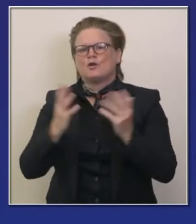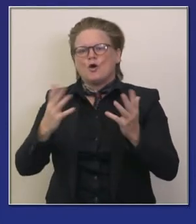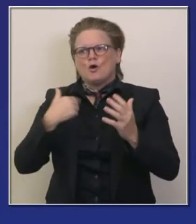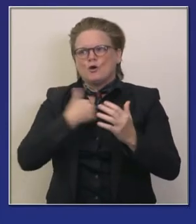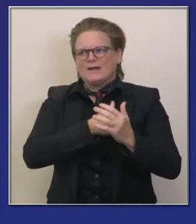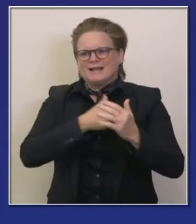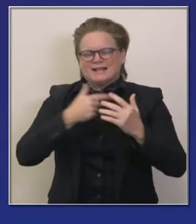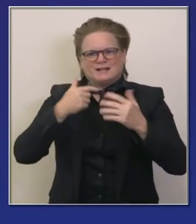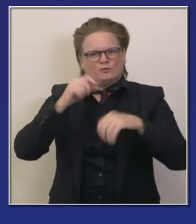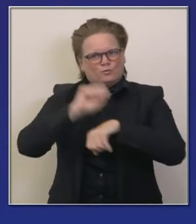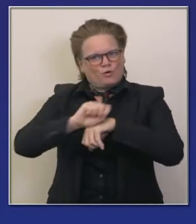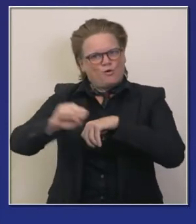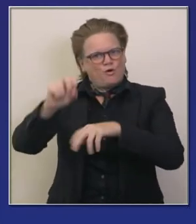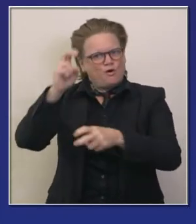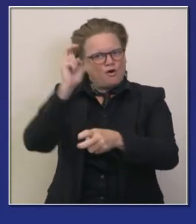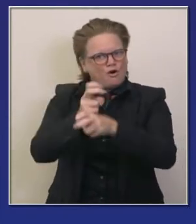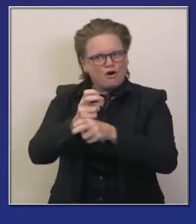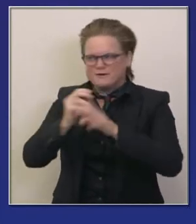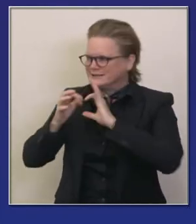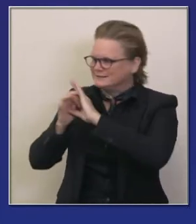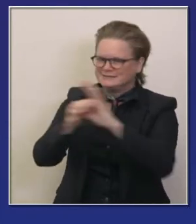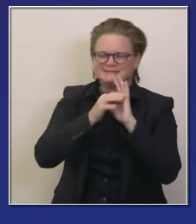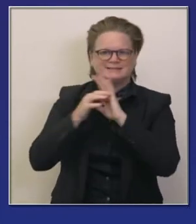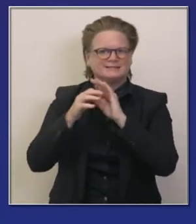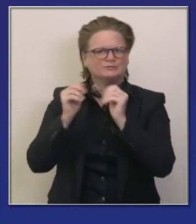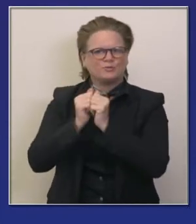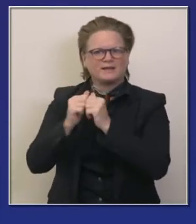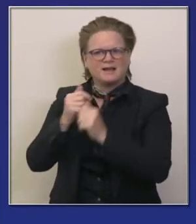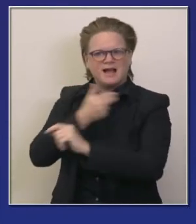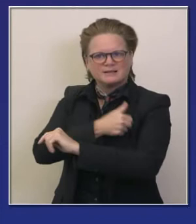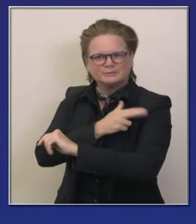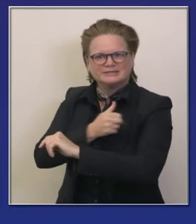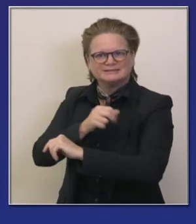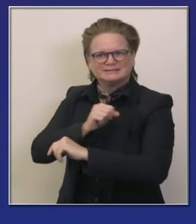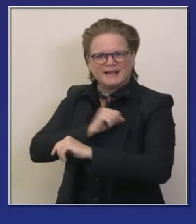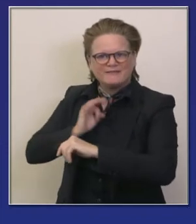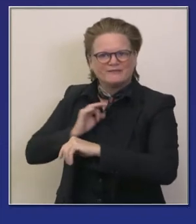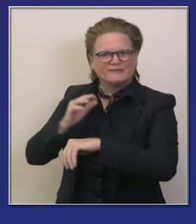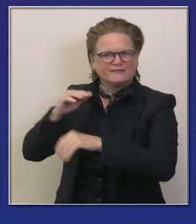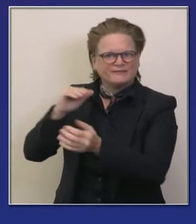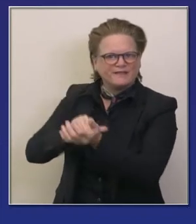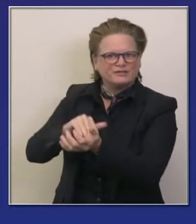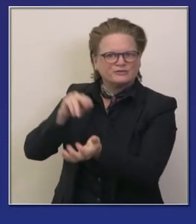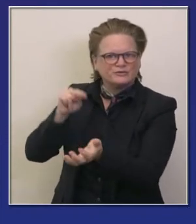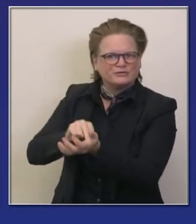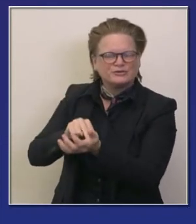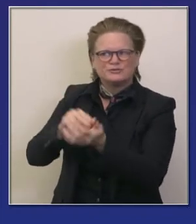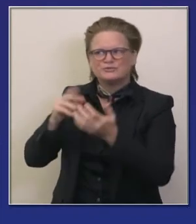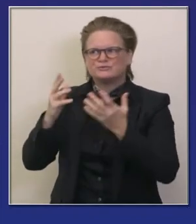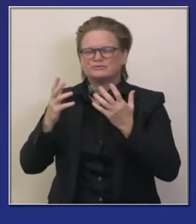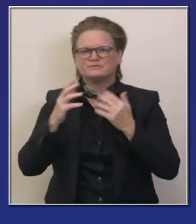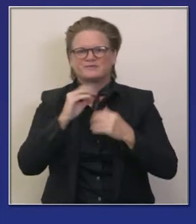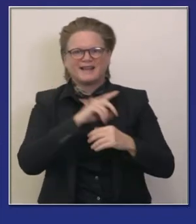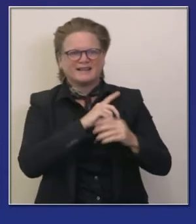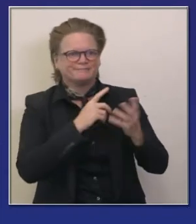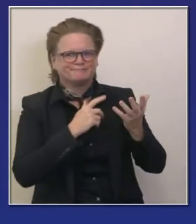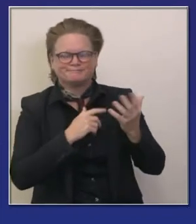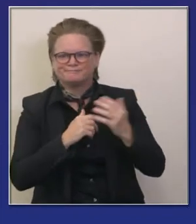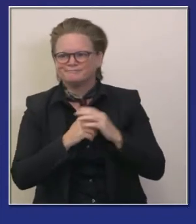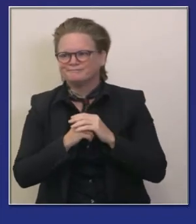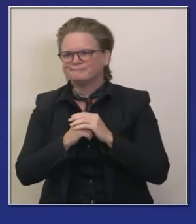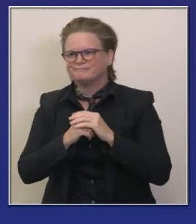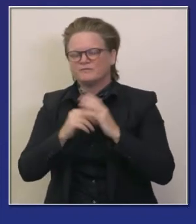astutamente con la administración de hospitales en nuestro sistema y estamos creando la habilidad